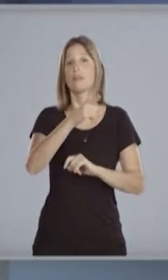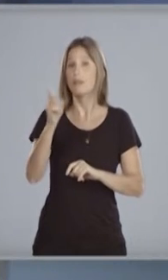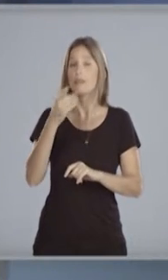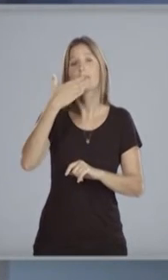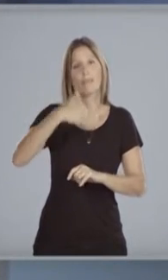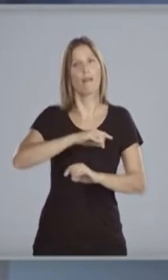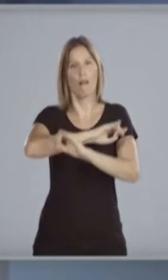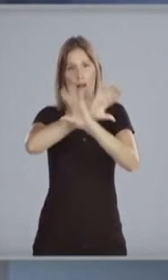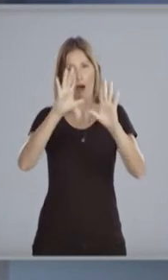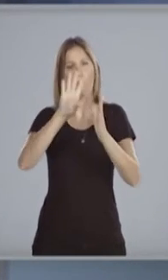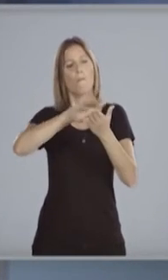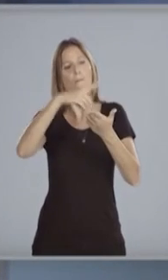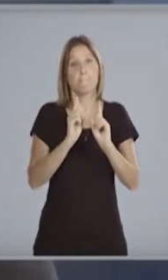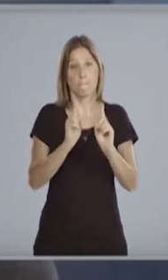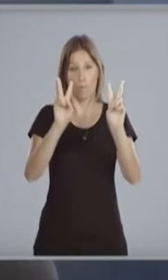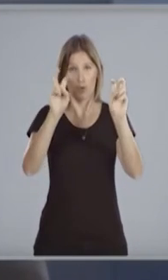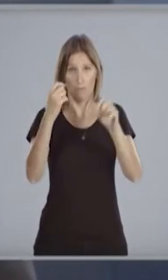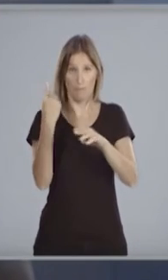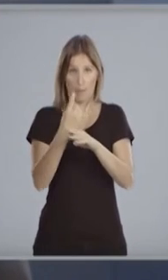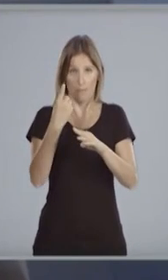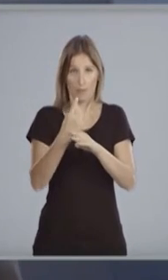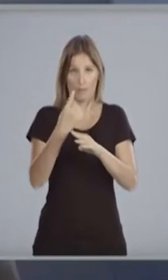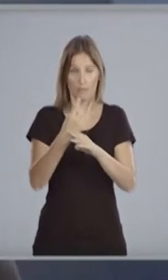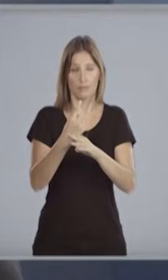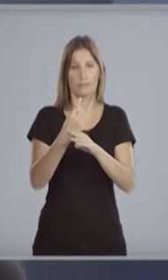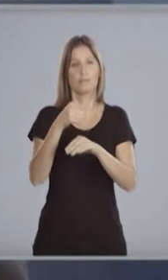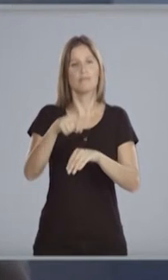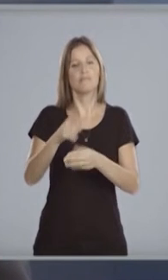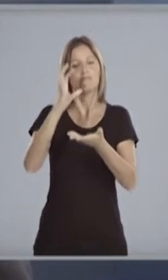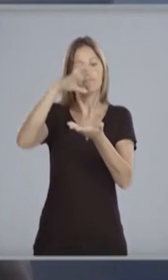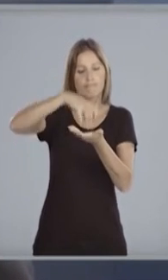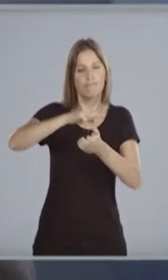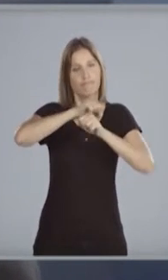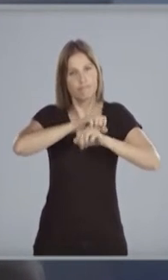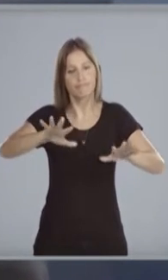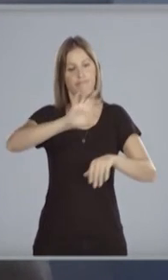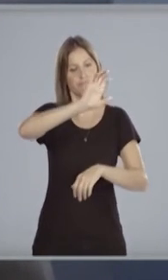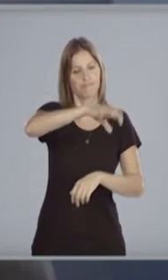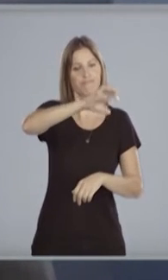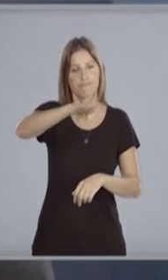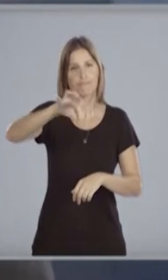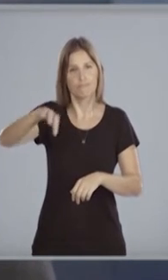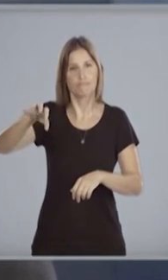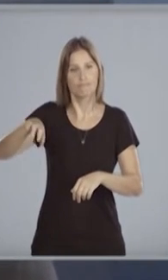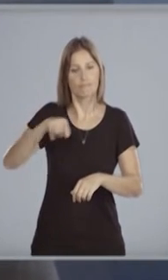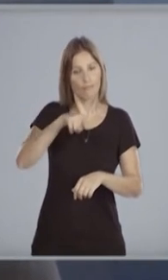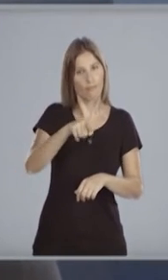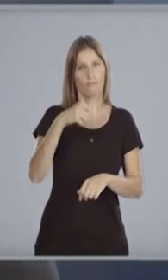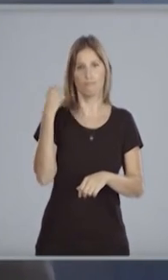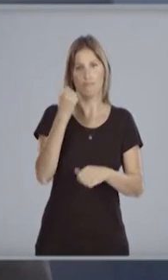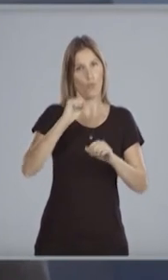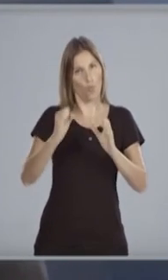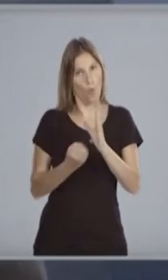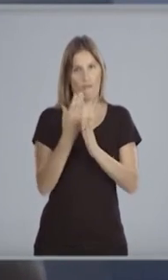pensado seguir investigando el paradero de las personas desaparecidas durante la dictadura y combatir el consumo de alcohol y la adicción a las drogas.